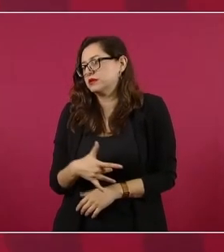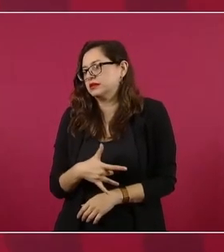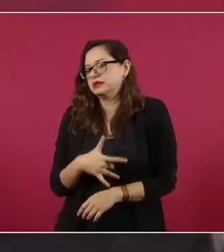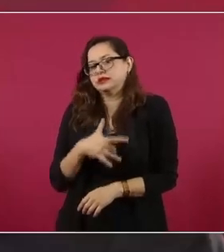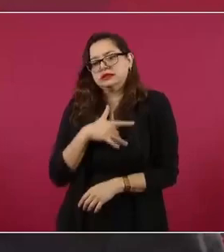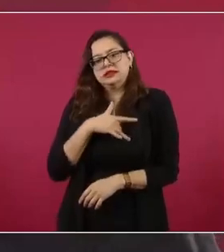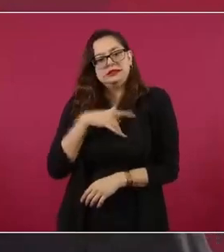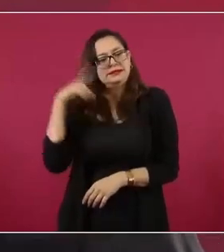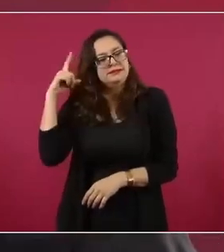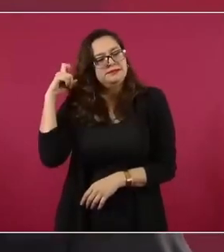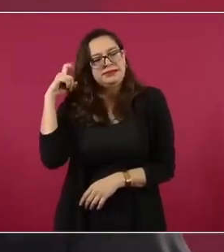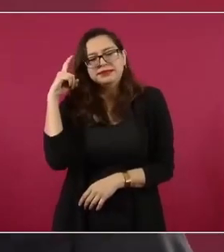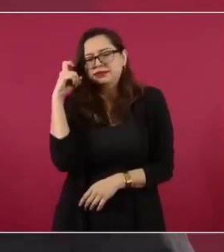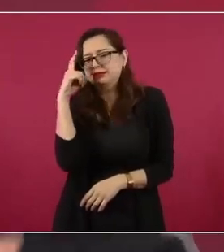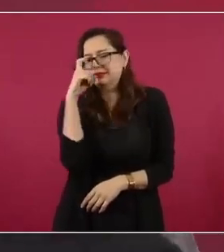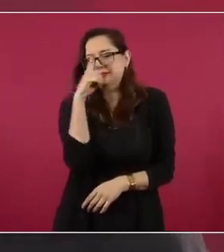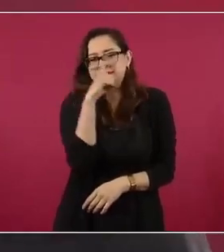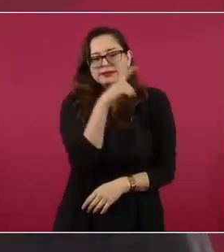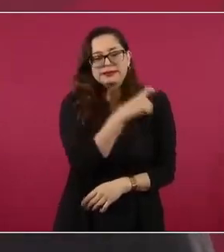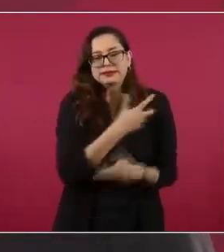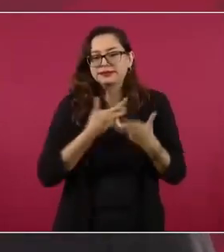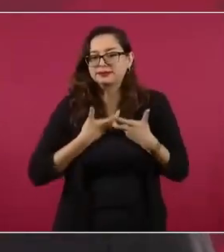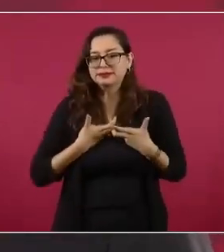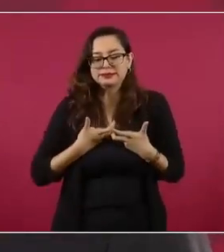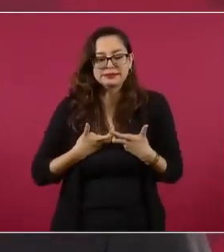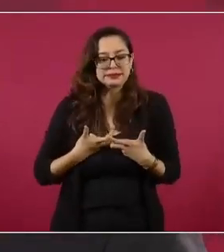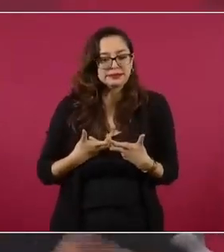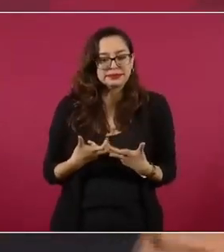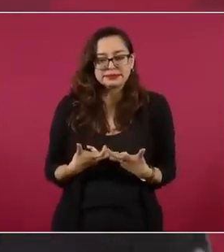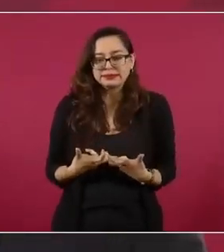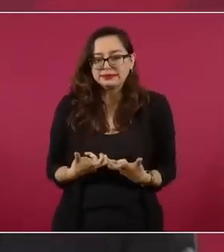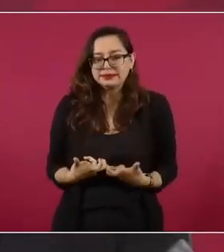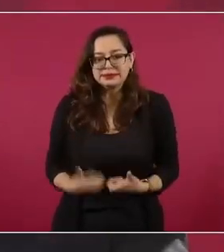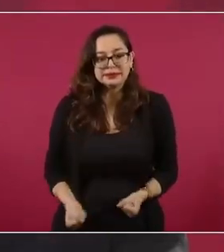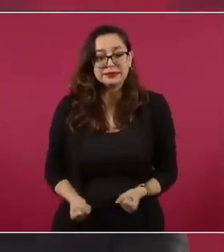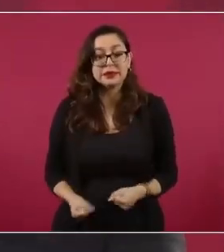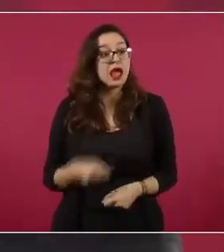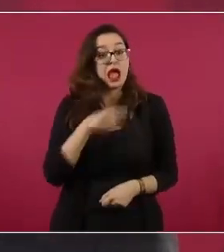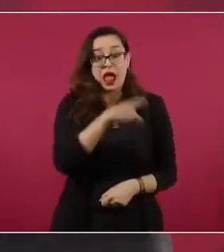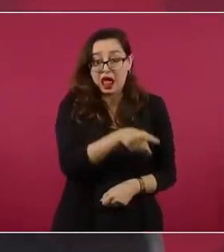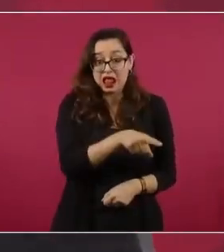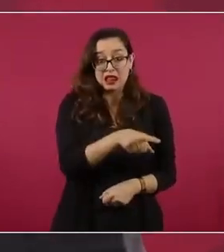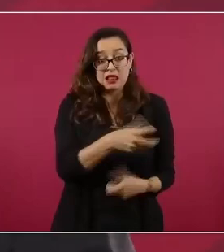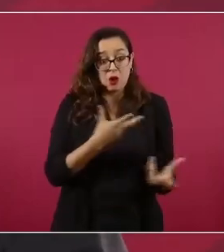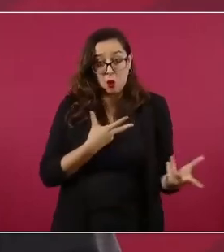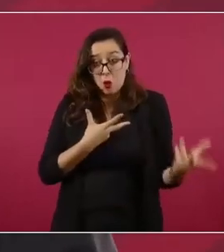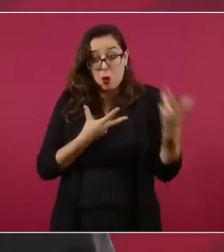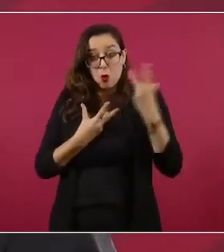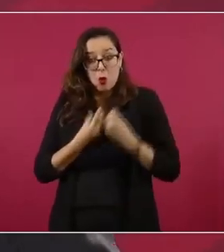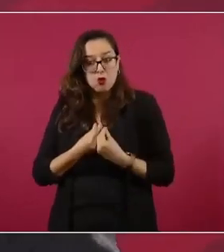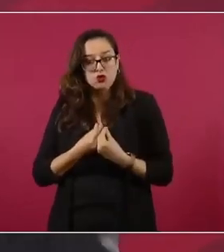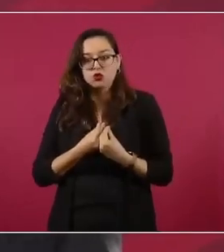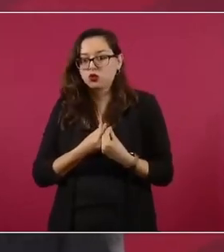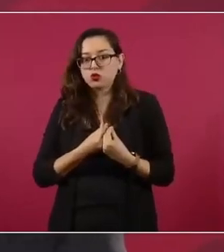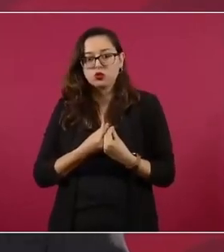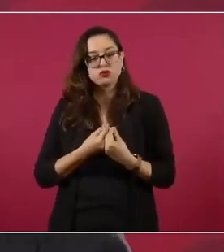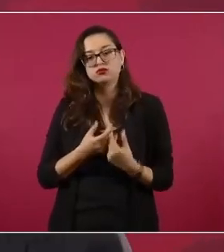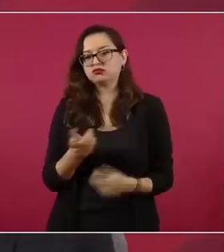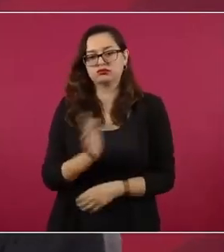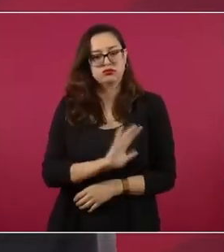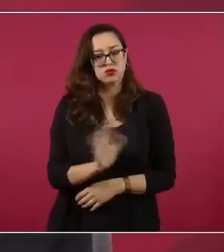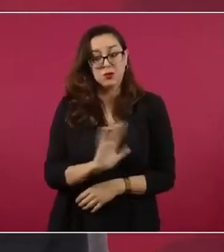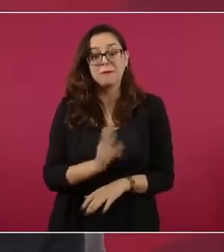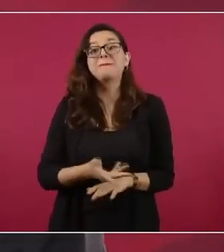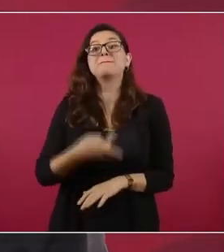y ya no era, pero había estado conmigo el profesor Bejarán.